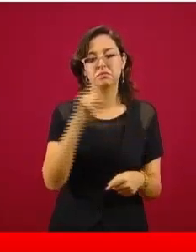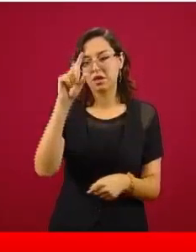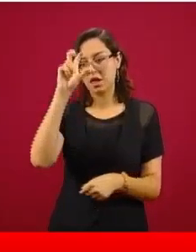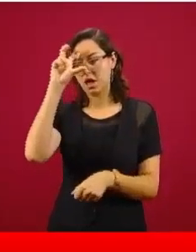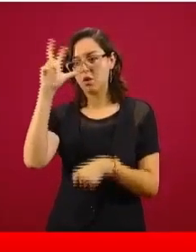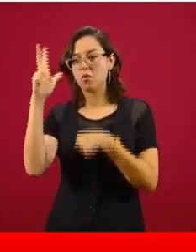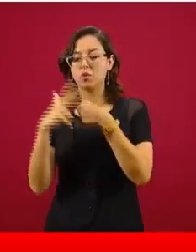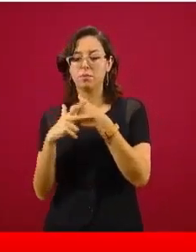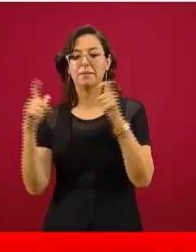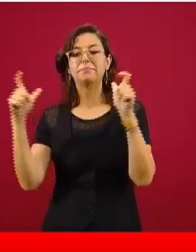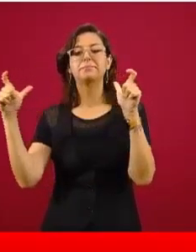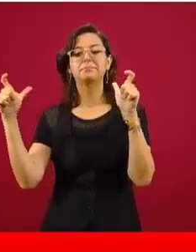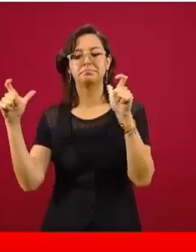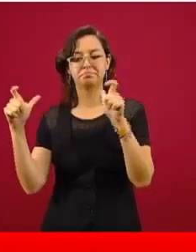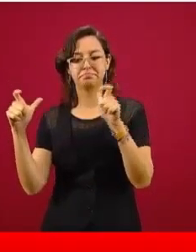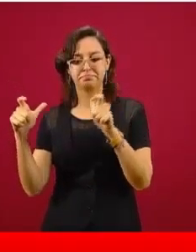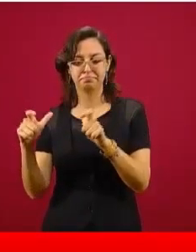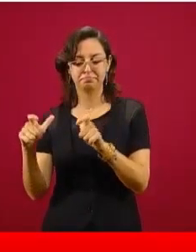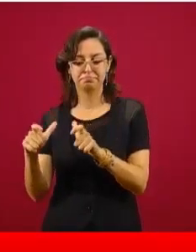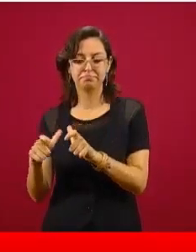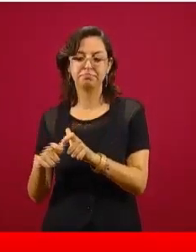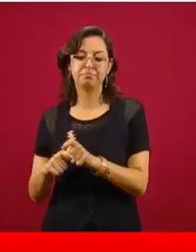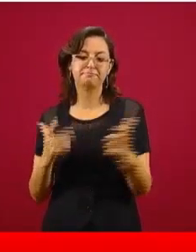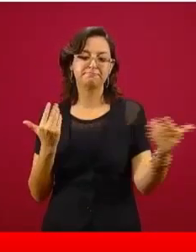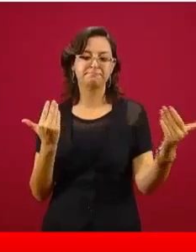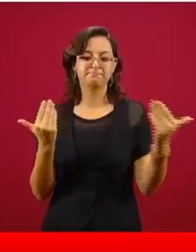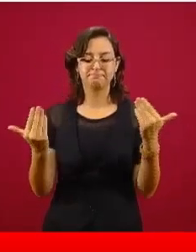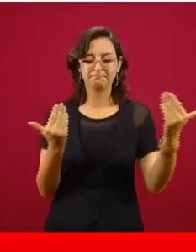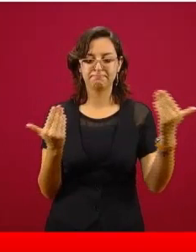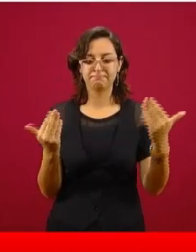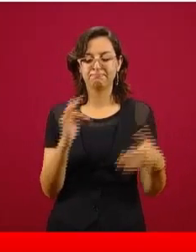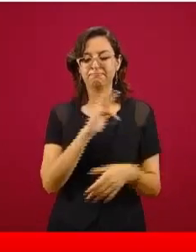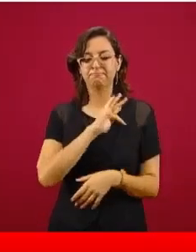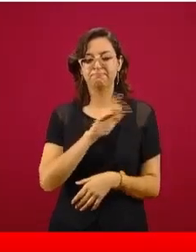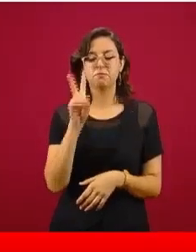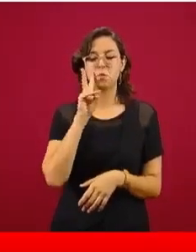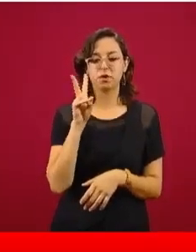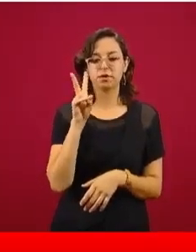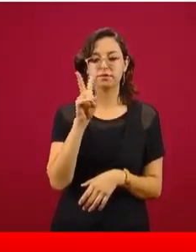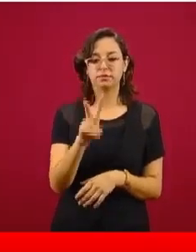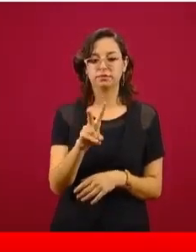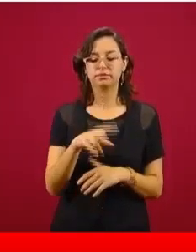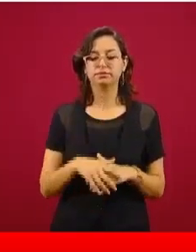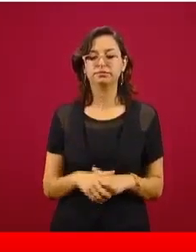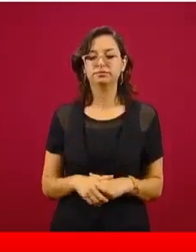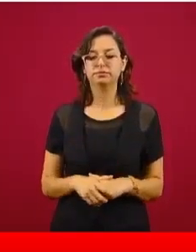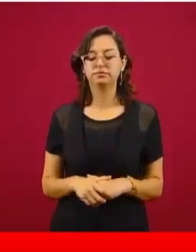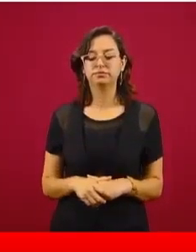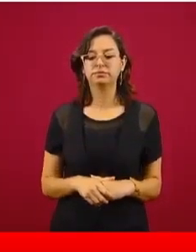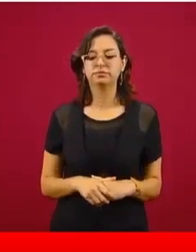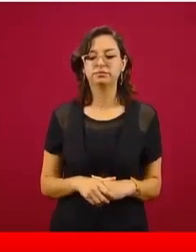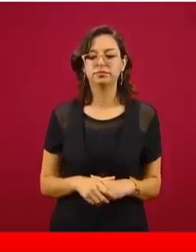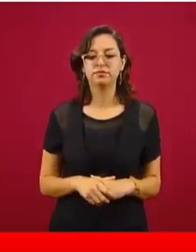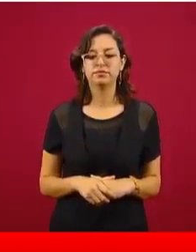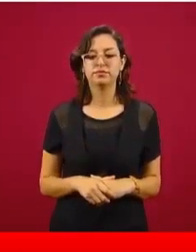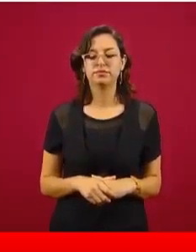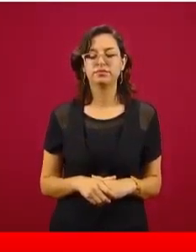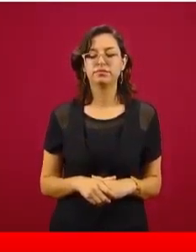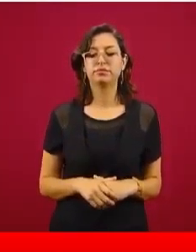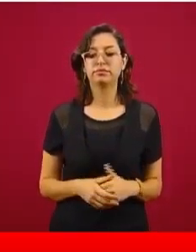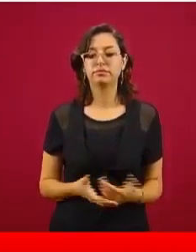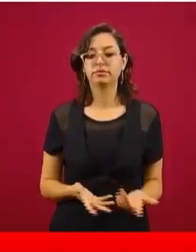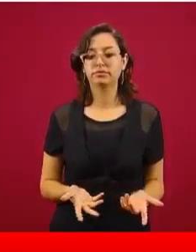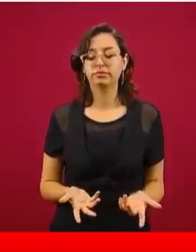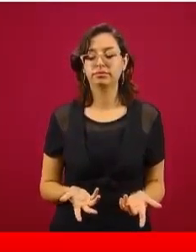Europa, que ya empieza a tener una reducción de la carga diaria de enfermedad. Tenemos prácticamente tres millones